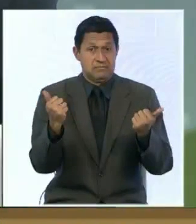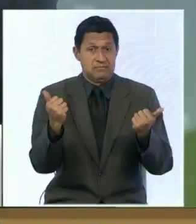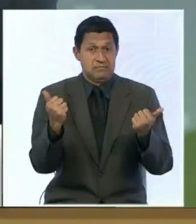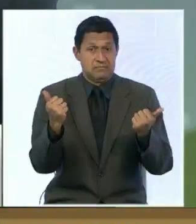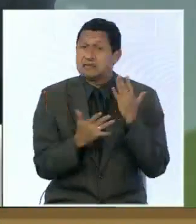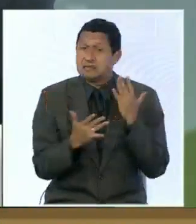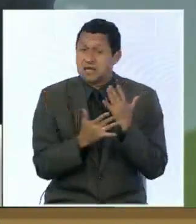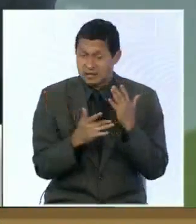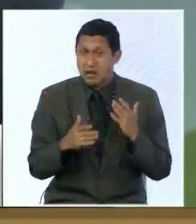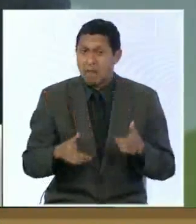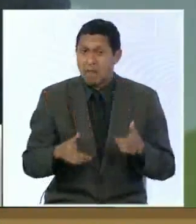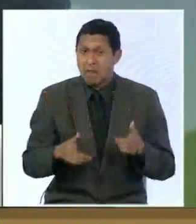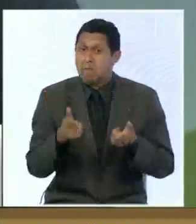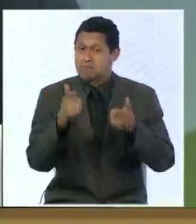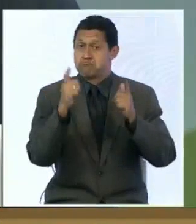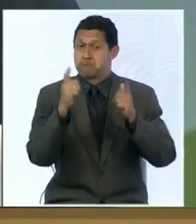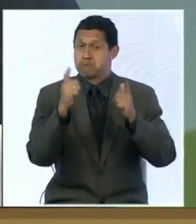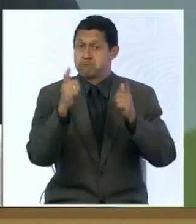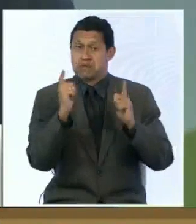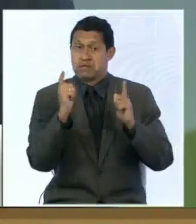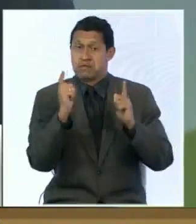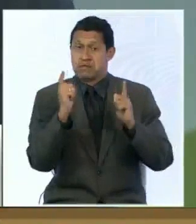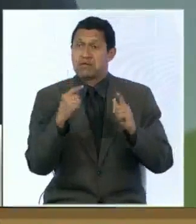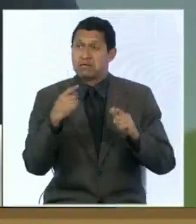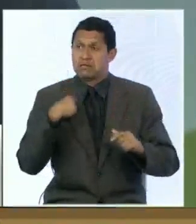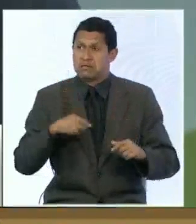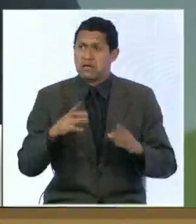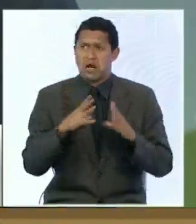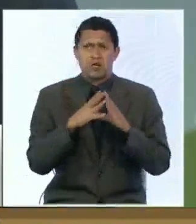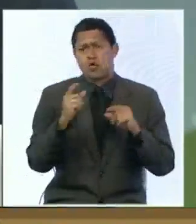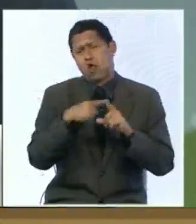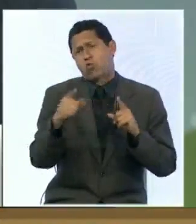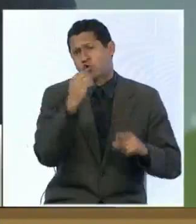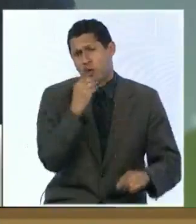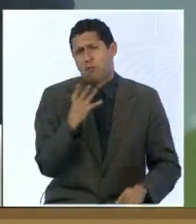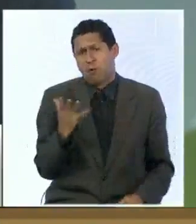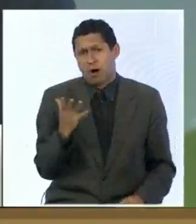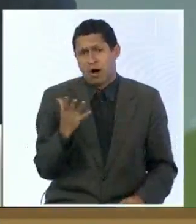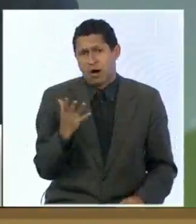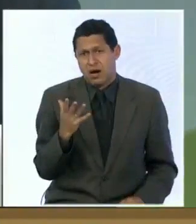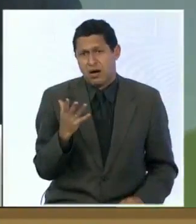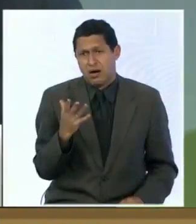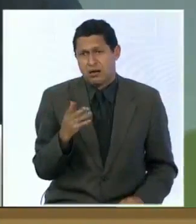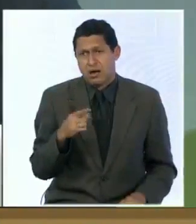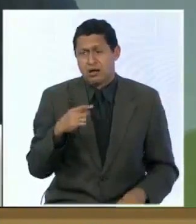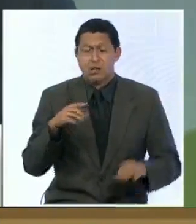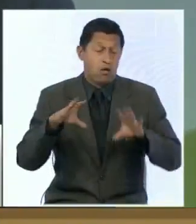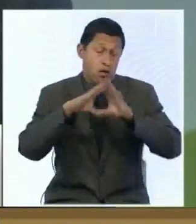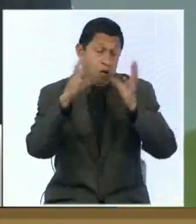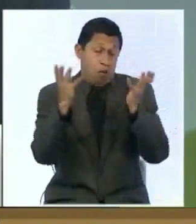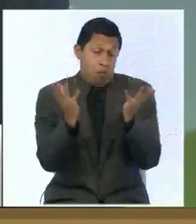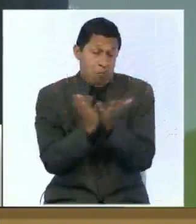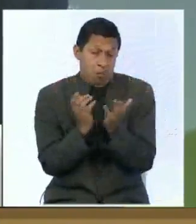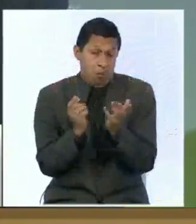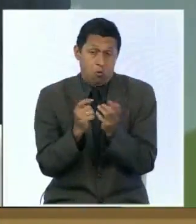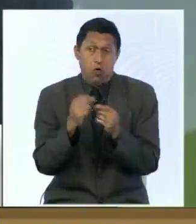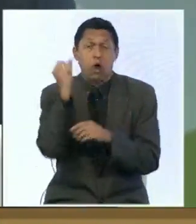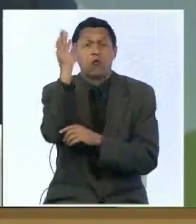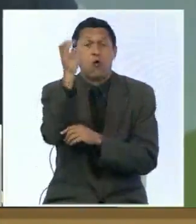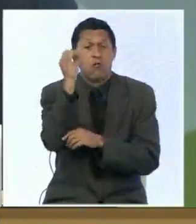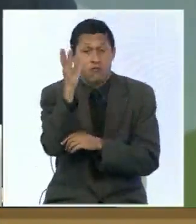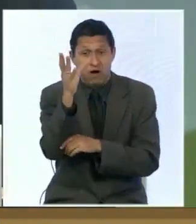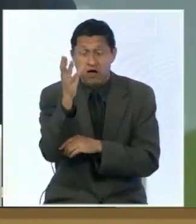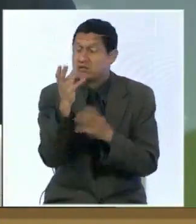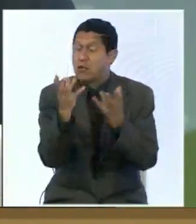que te permite como ya dijimos lograr todos estos beneficios que ha dado la vuelta al mundo que tenemos referencias en